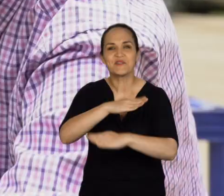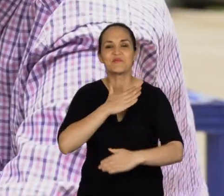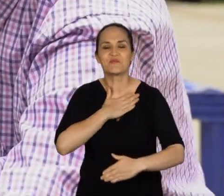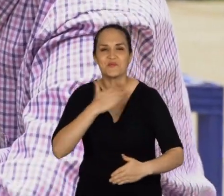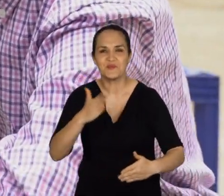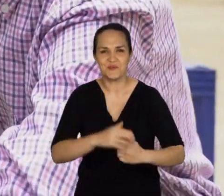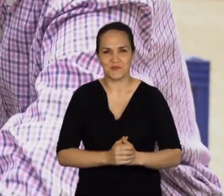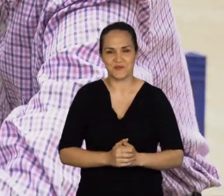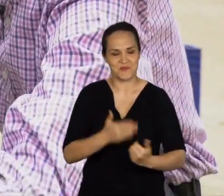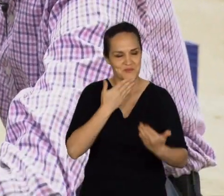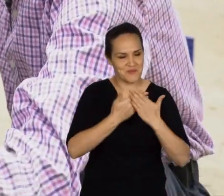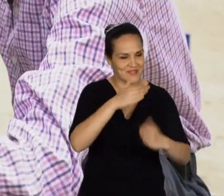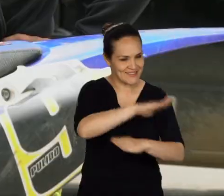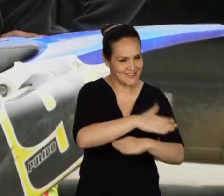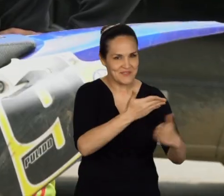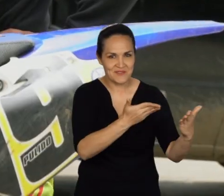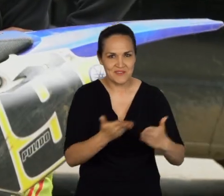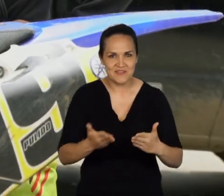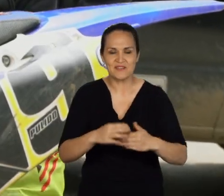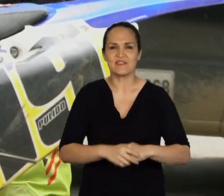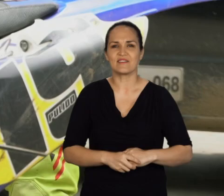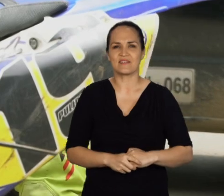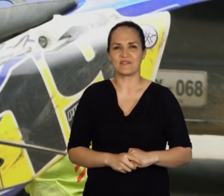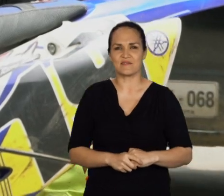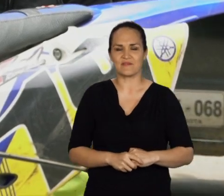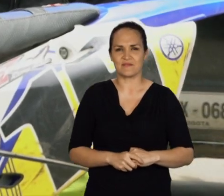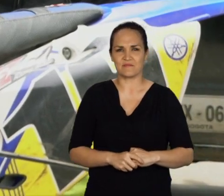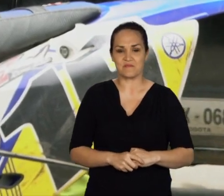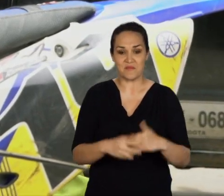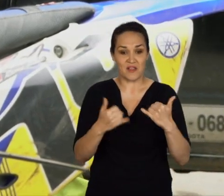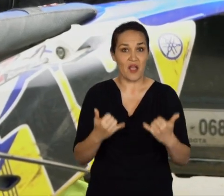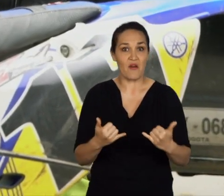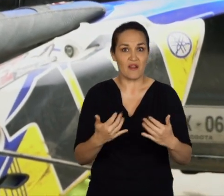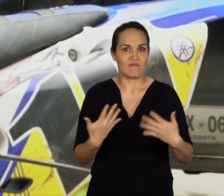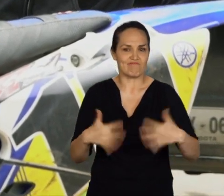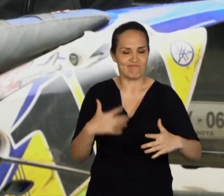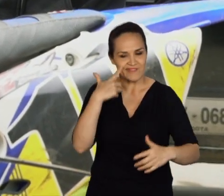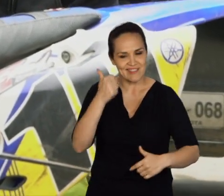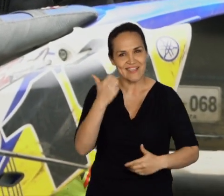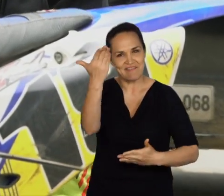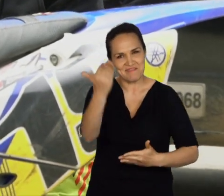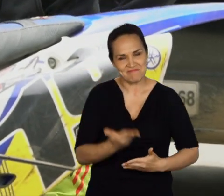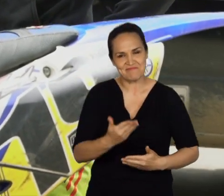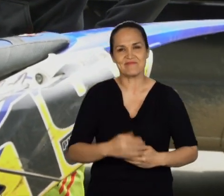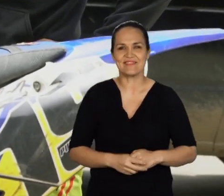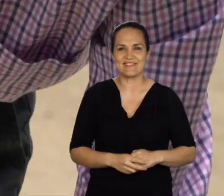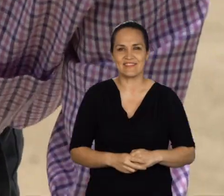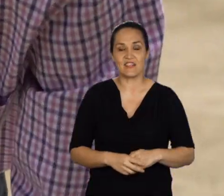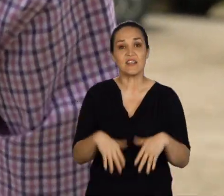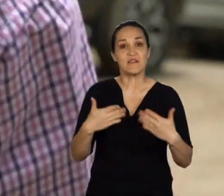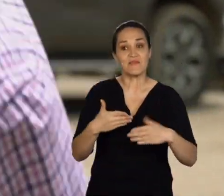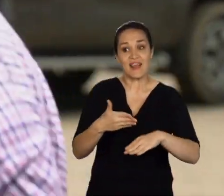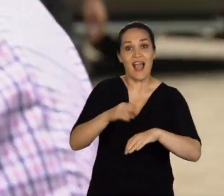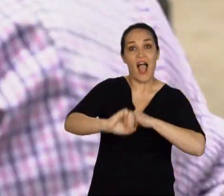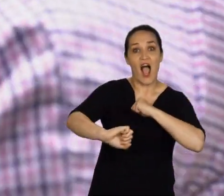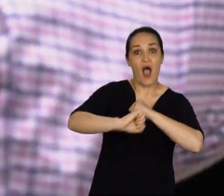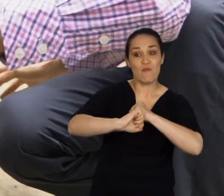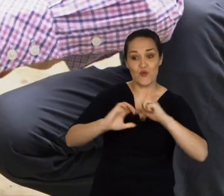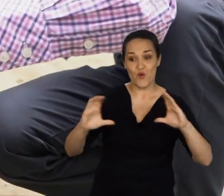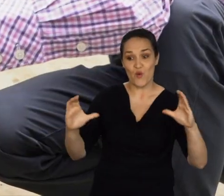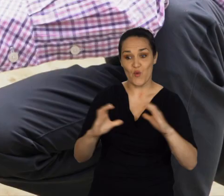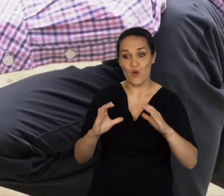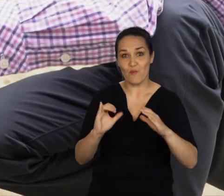mucho gusto. Mucho gusto, Jorge Pulido. Me contaron un poco del proceso tuyo y pues la verdad que qué chévere que estés por acá. Bueno, el soporte